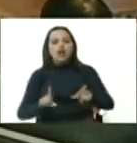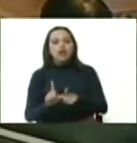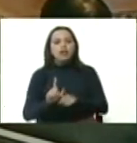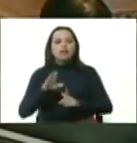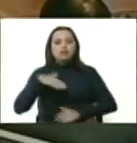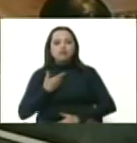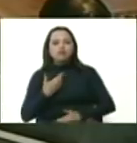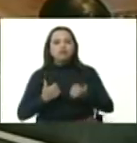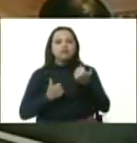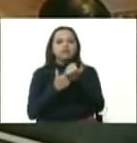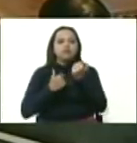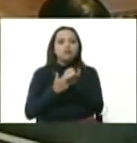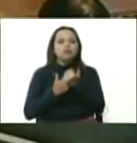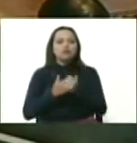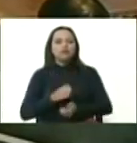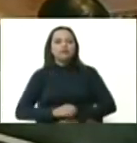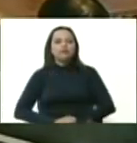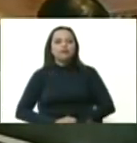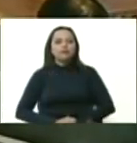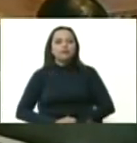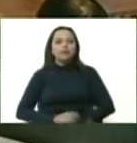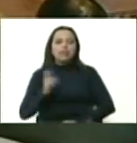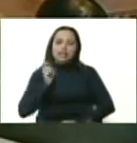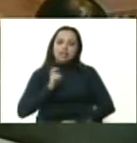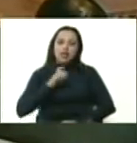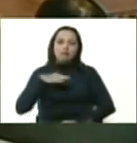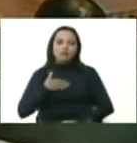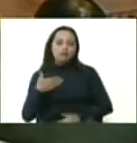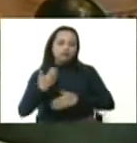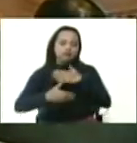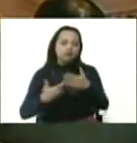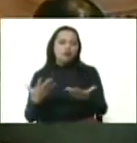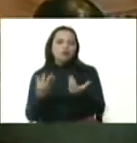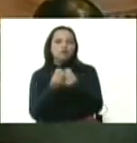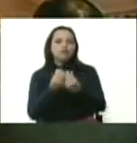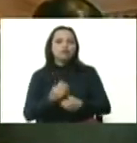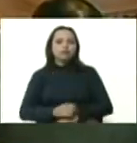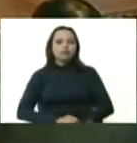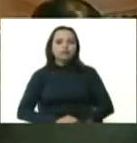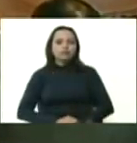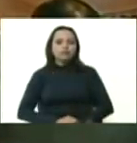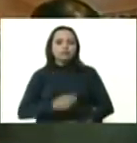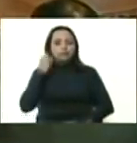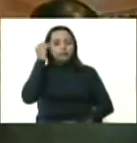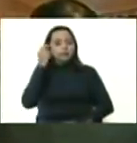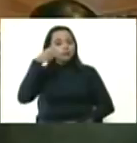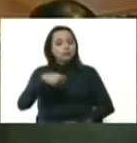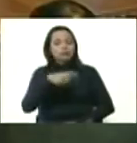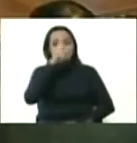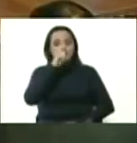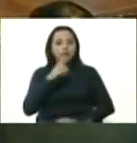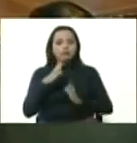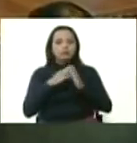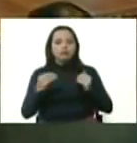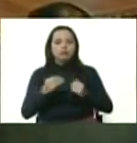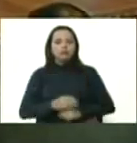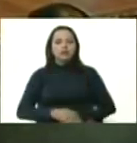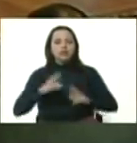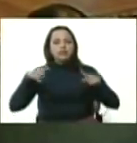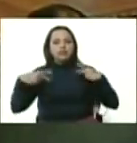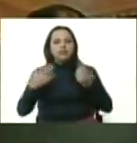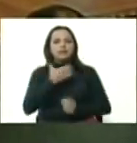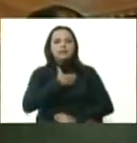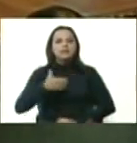todo el apoyo decidido para que avancemos juntos yo creo que este año parte de esa victoria compañero